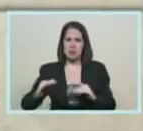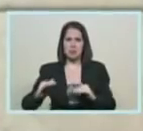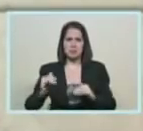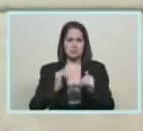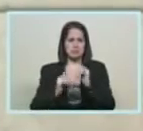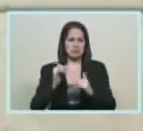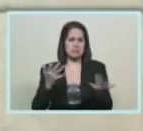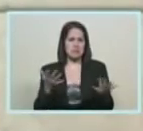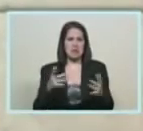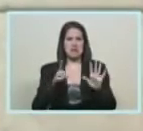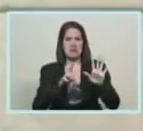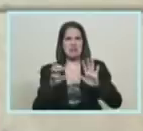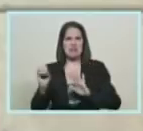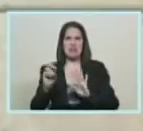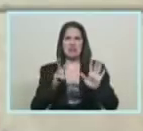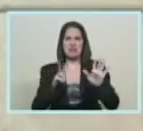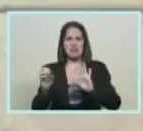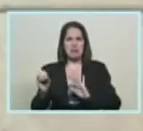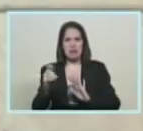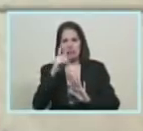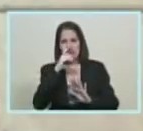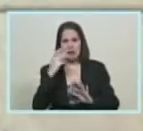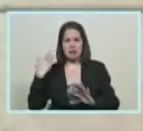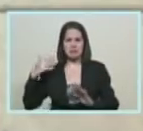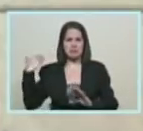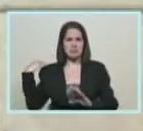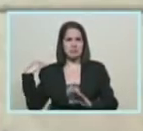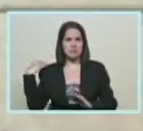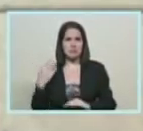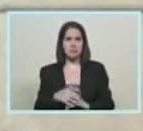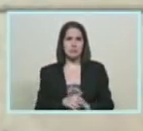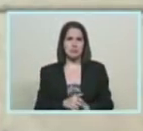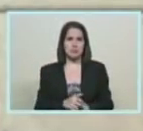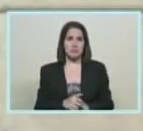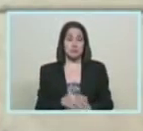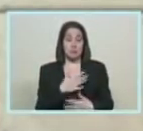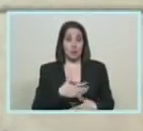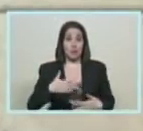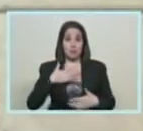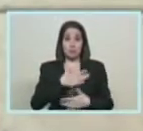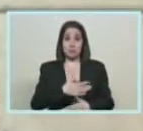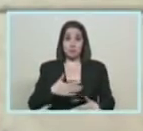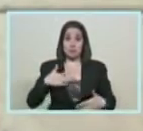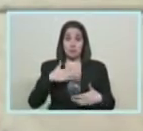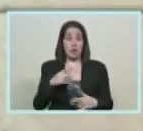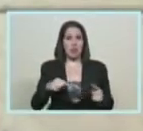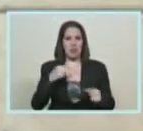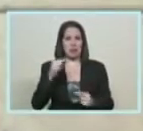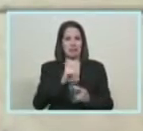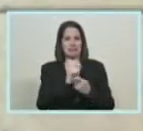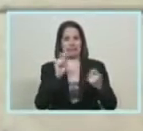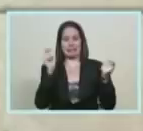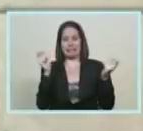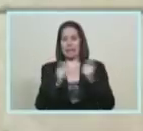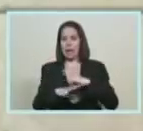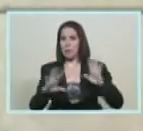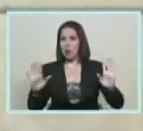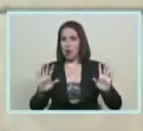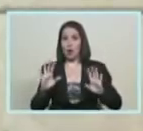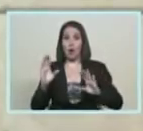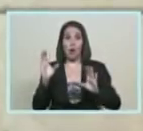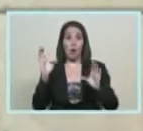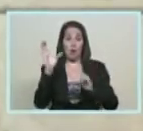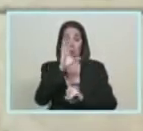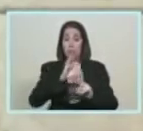chamito en los 60, 70, los disfruté. Después vino un proceso de transculturización y